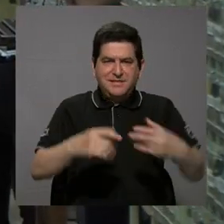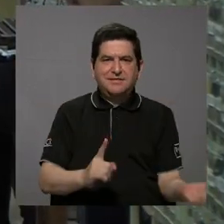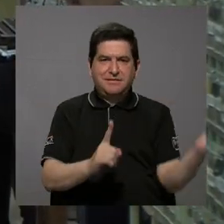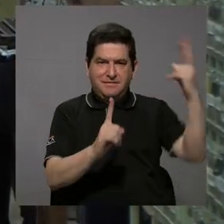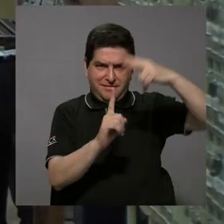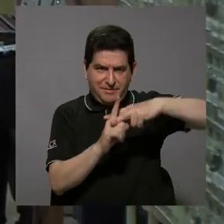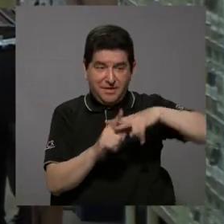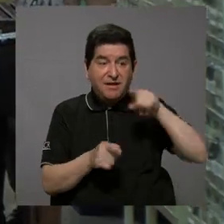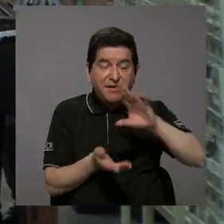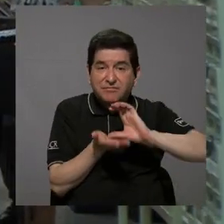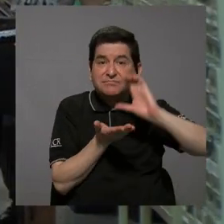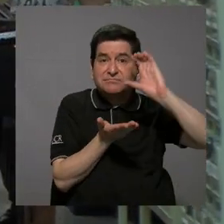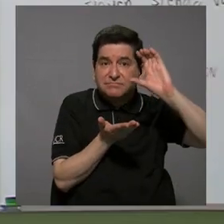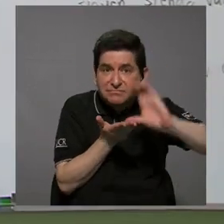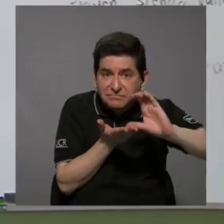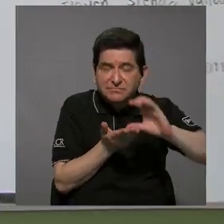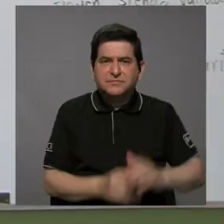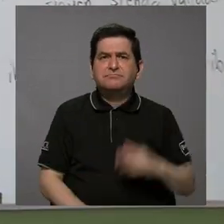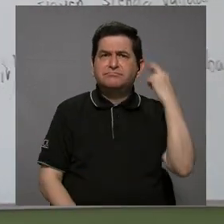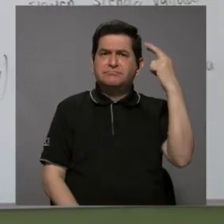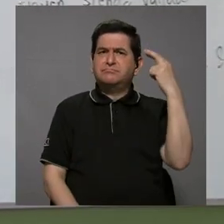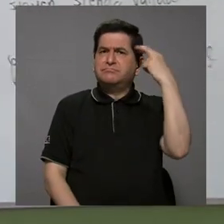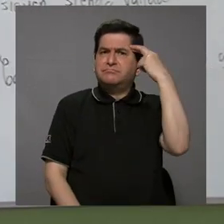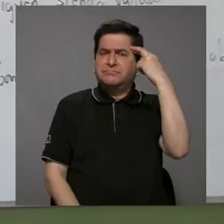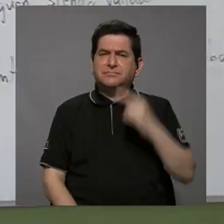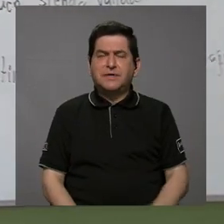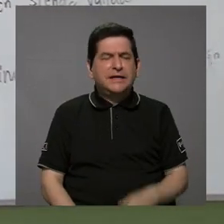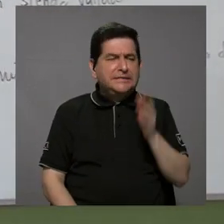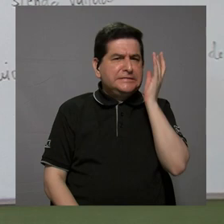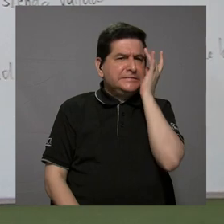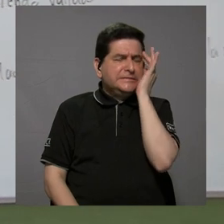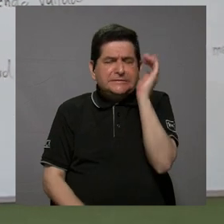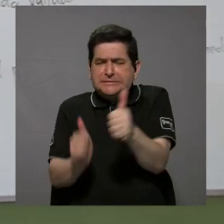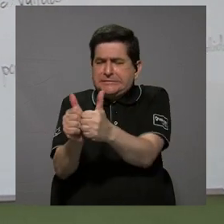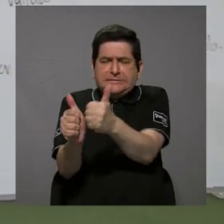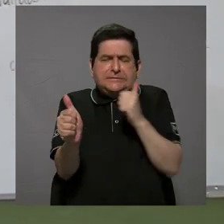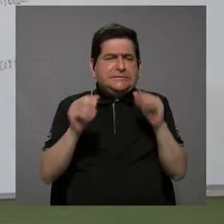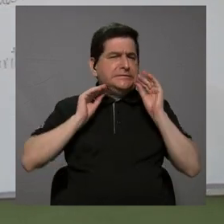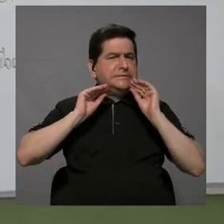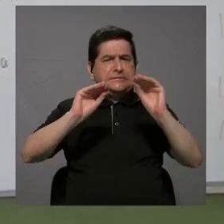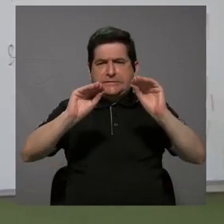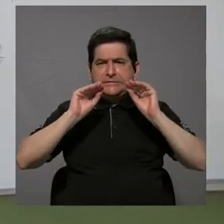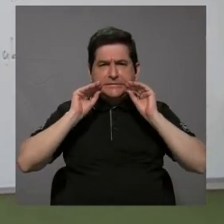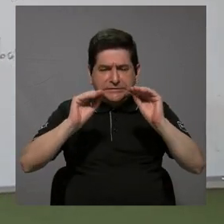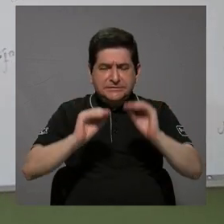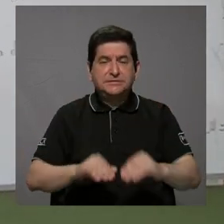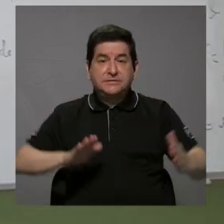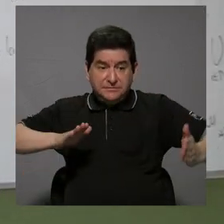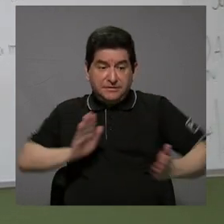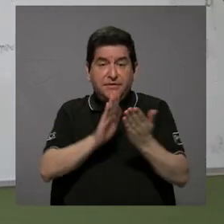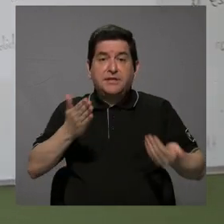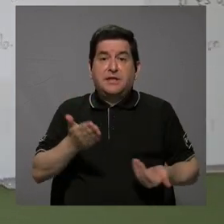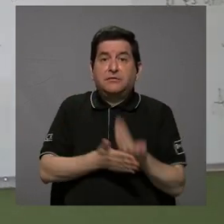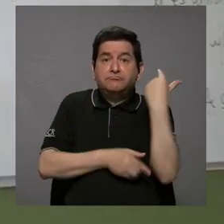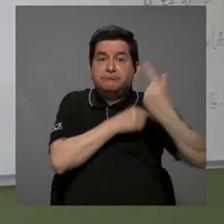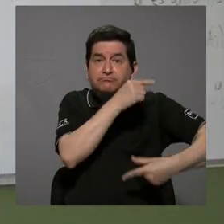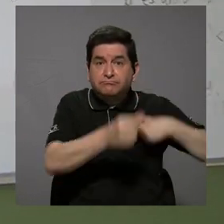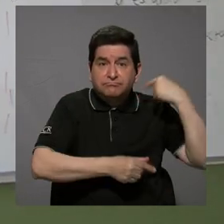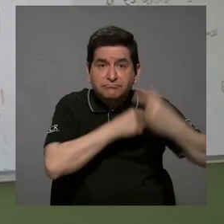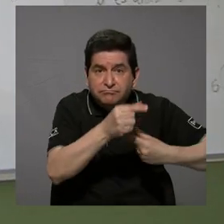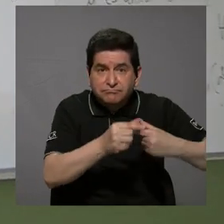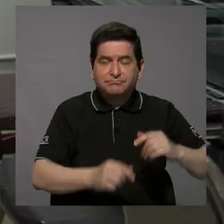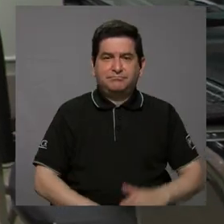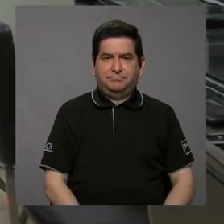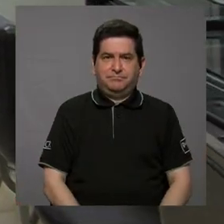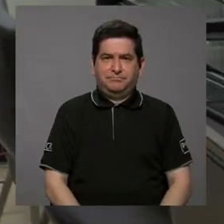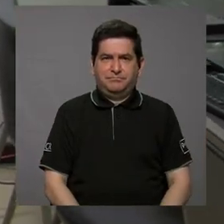implementar estos cursos se basa en el preocupante rezago educativo que afrontan las nuevas generaciones.